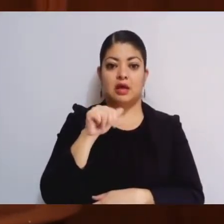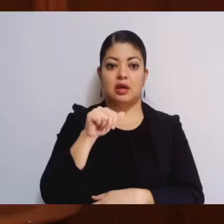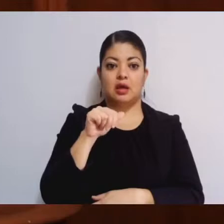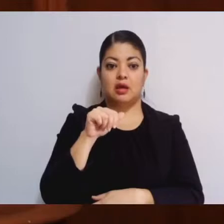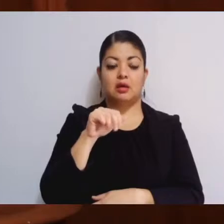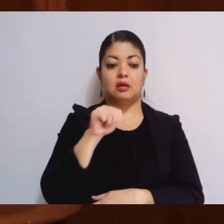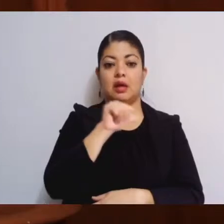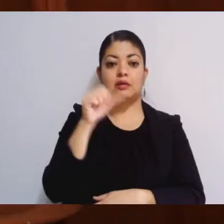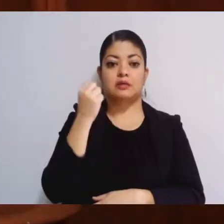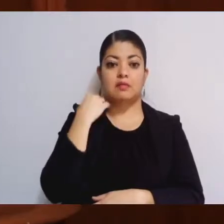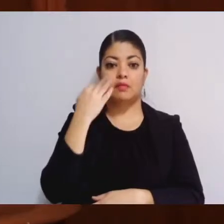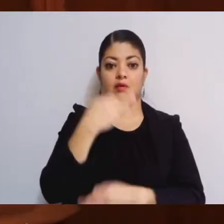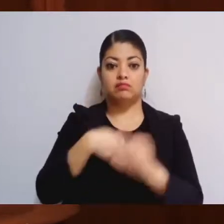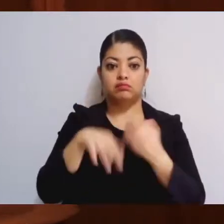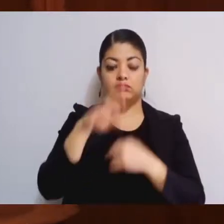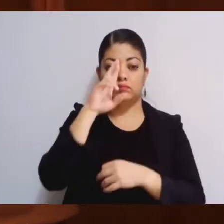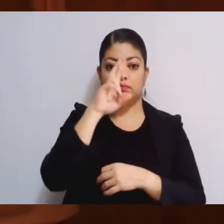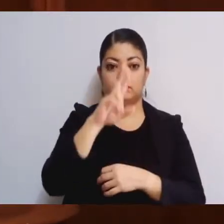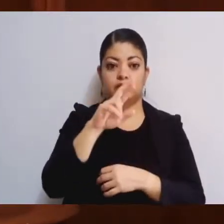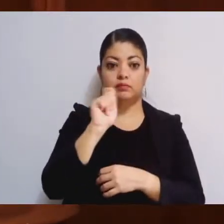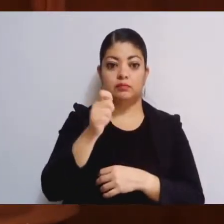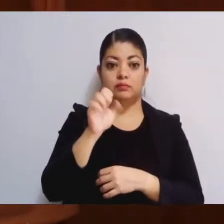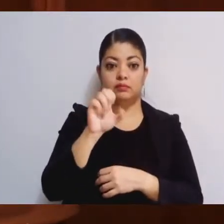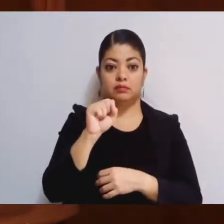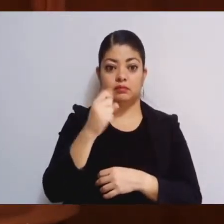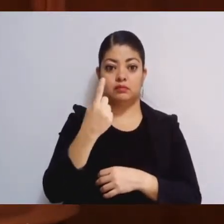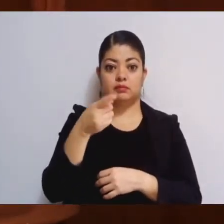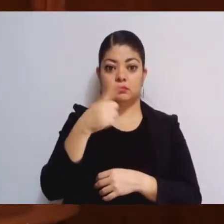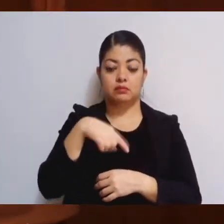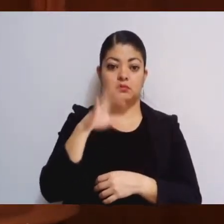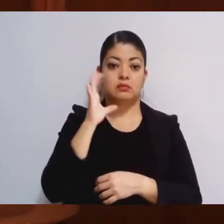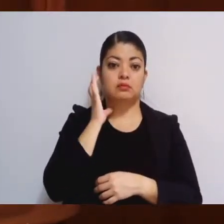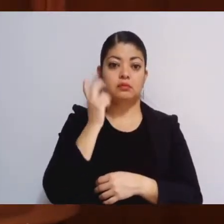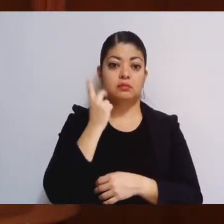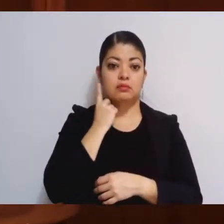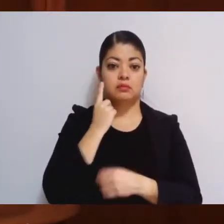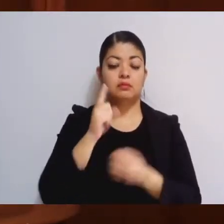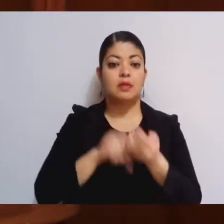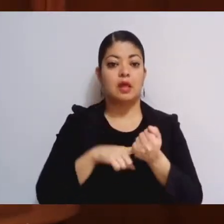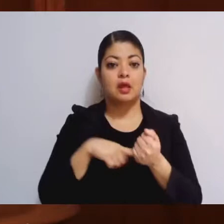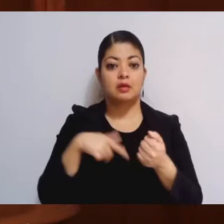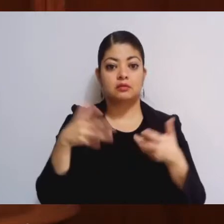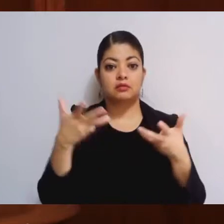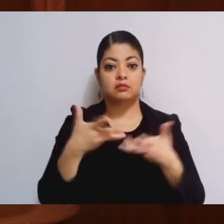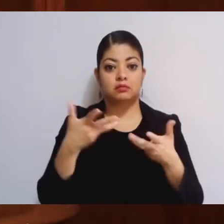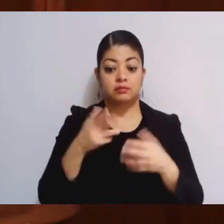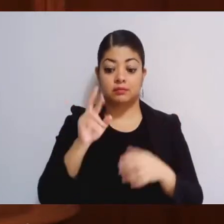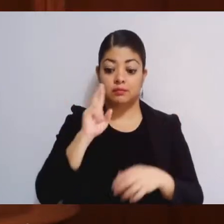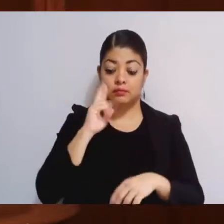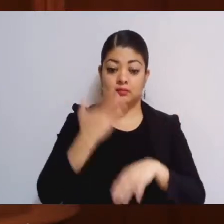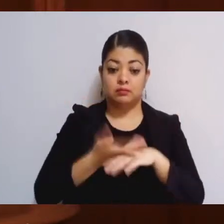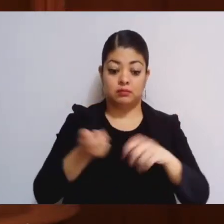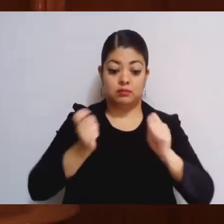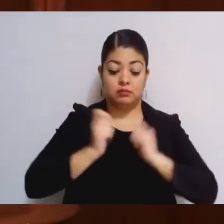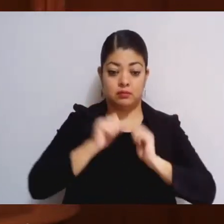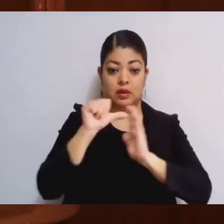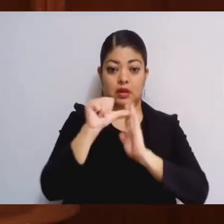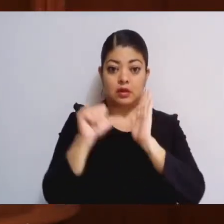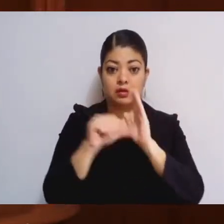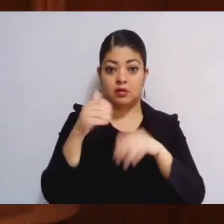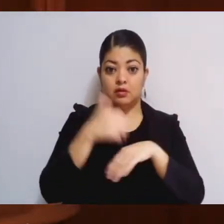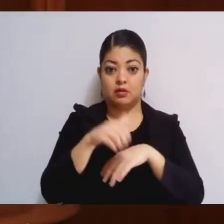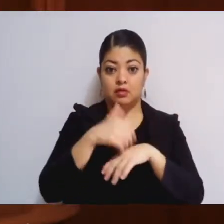Asamblea, la 61ª Legislatura, en ejercicio de las facultades que le confieren los artículos 57,